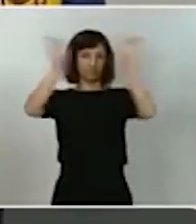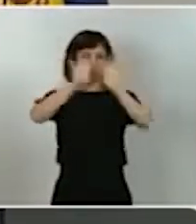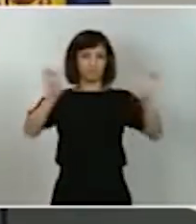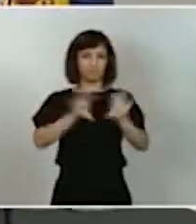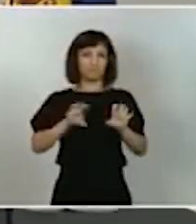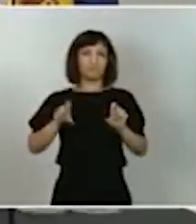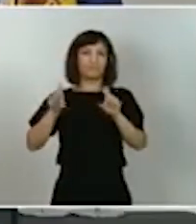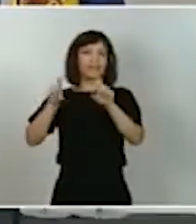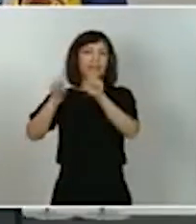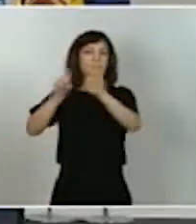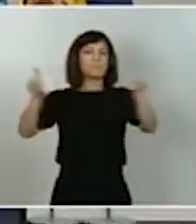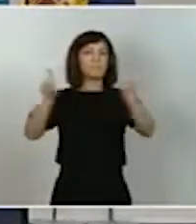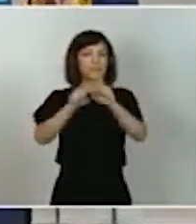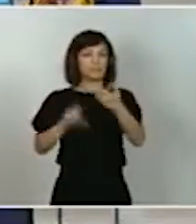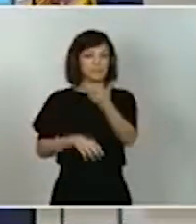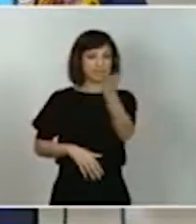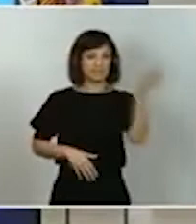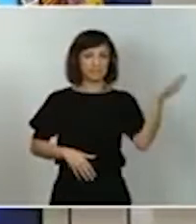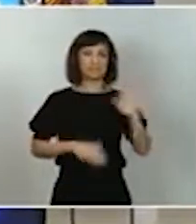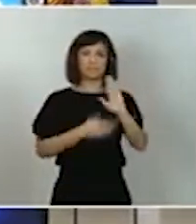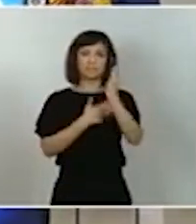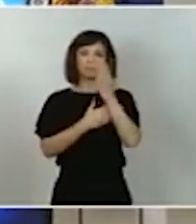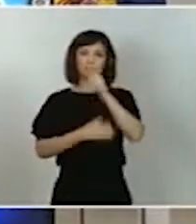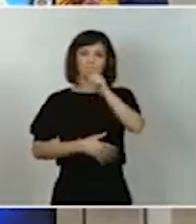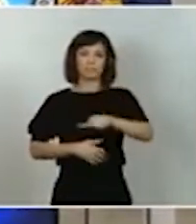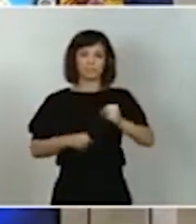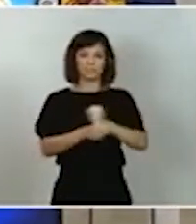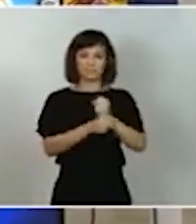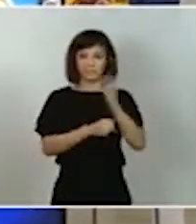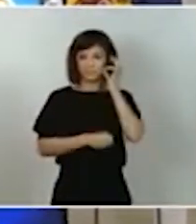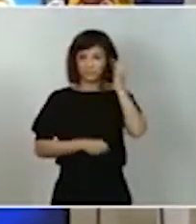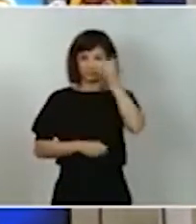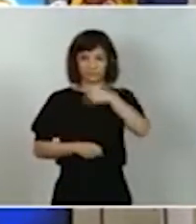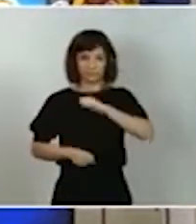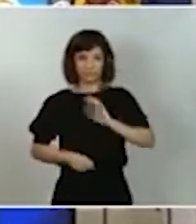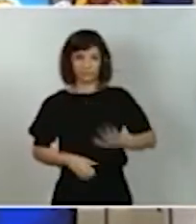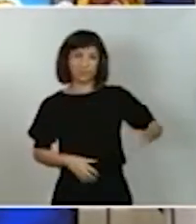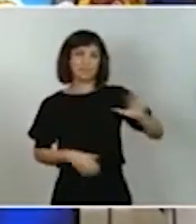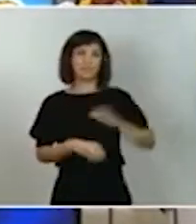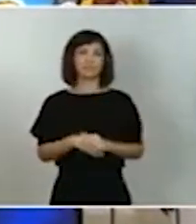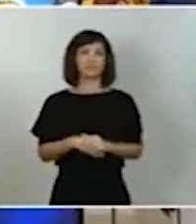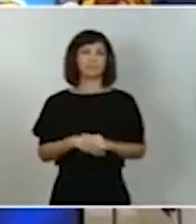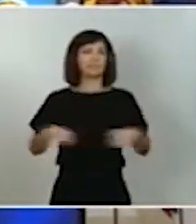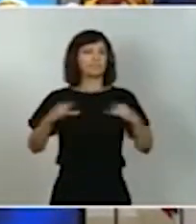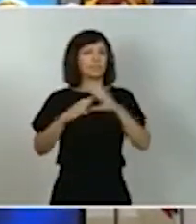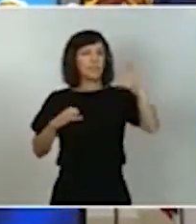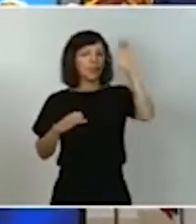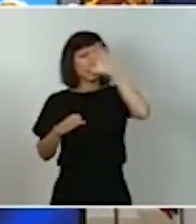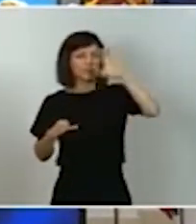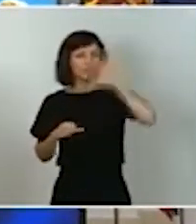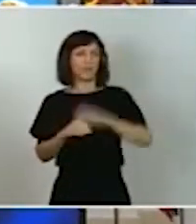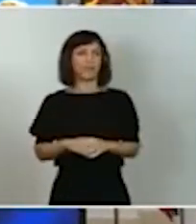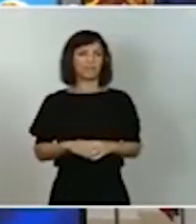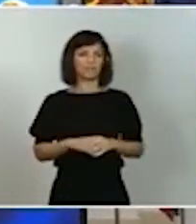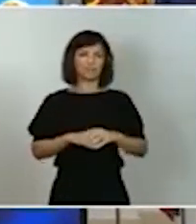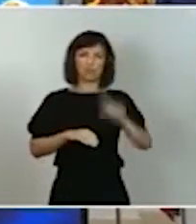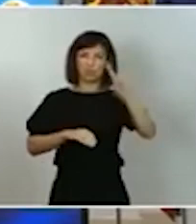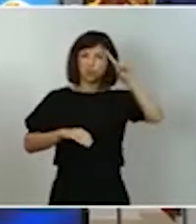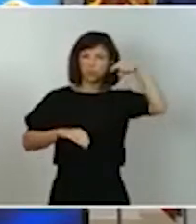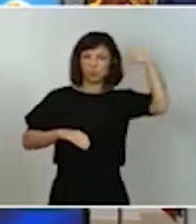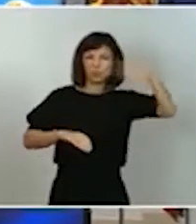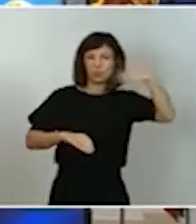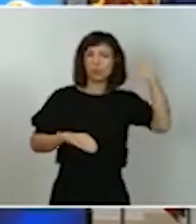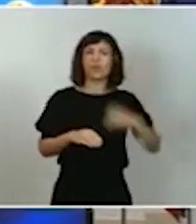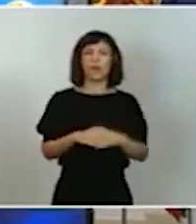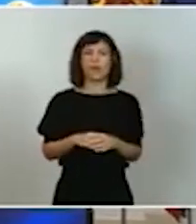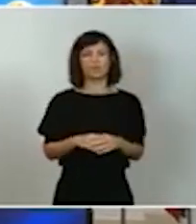representantes de los trabajadores y trabajadoras en nuestro país, de la comunidad también científica, el mundo cultural y, sin duda alguna, también